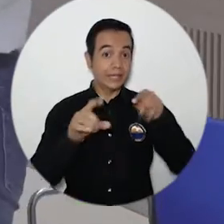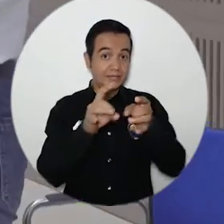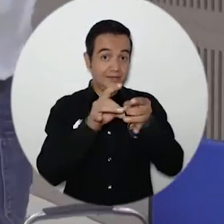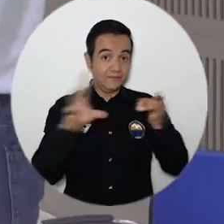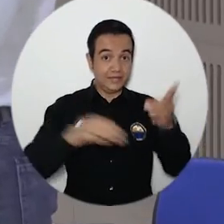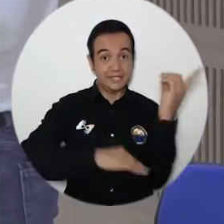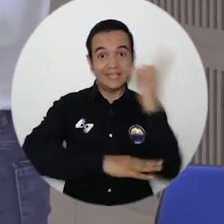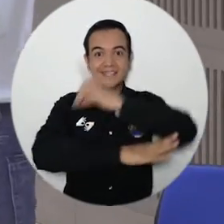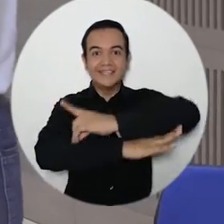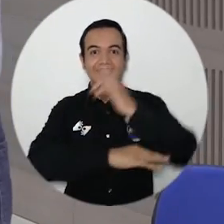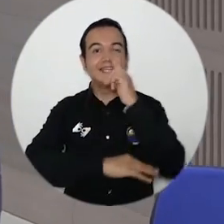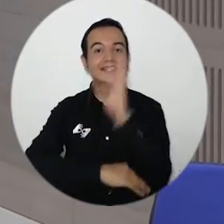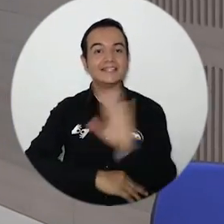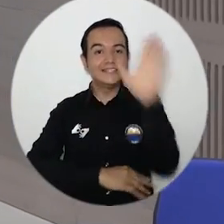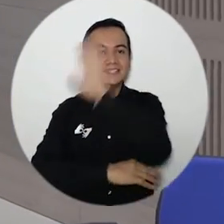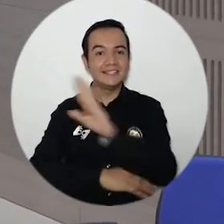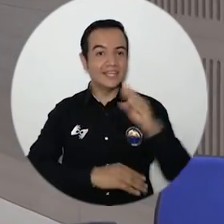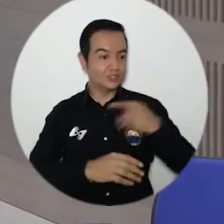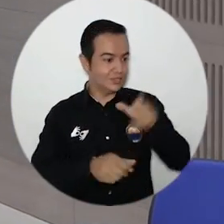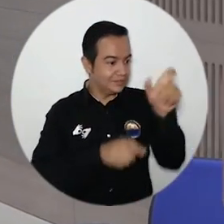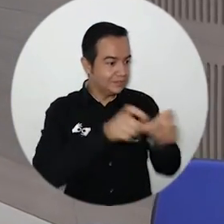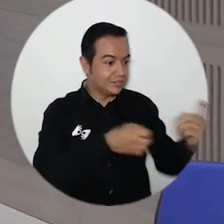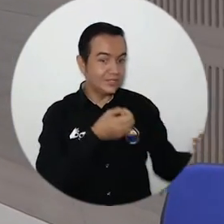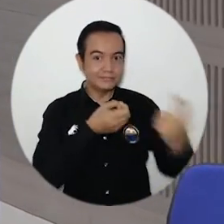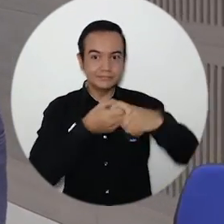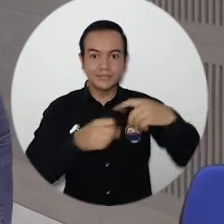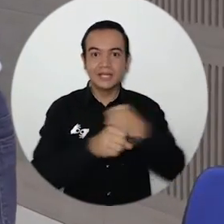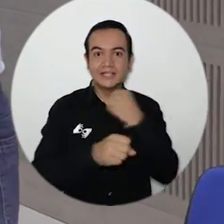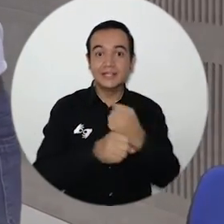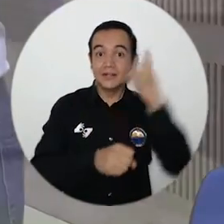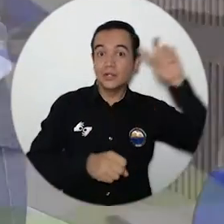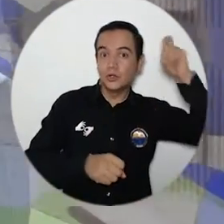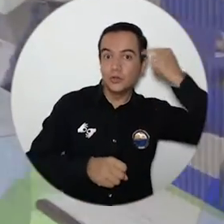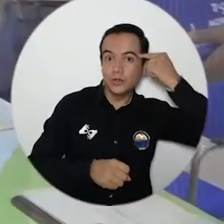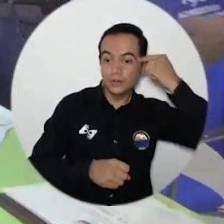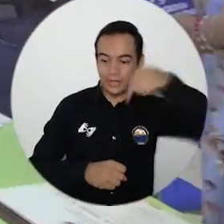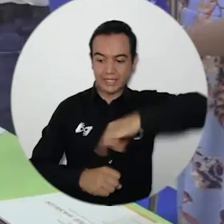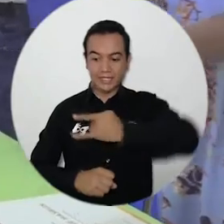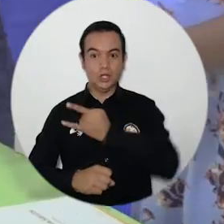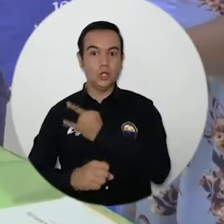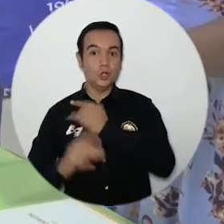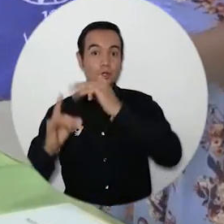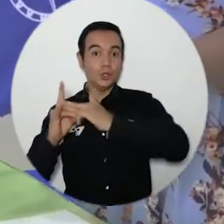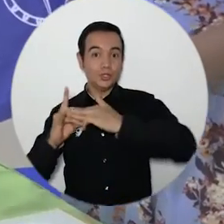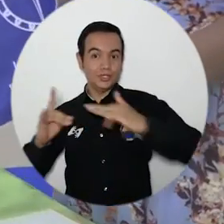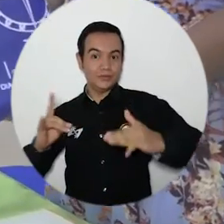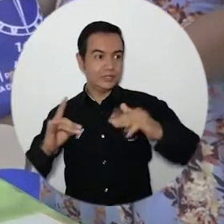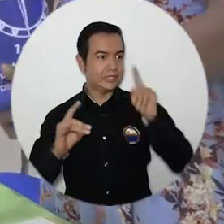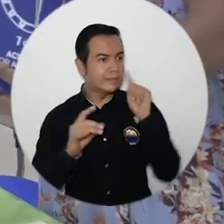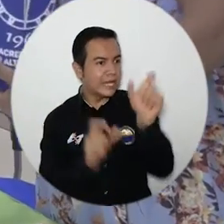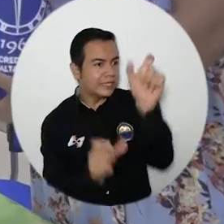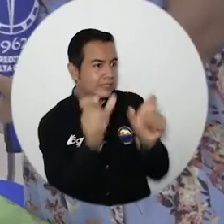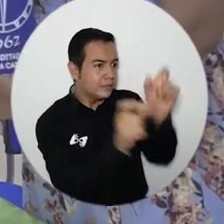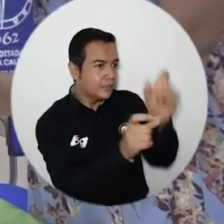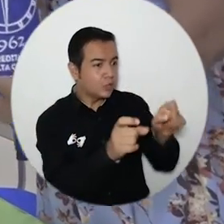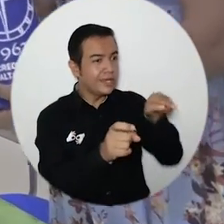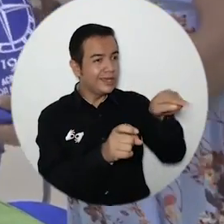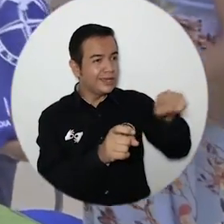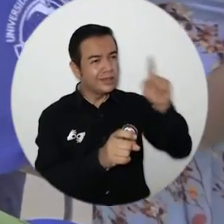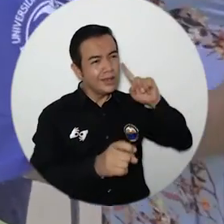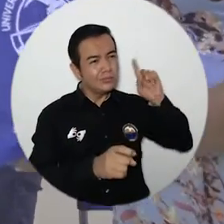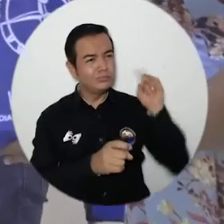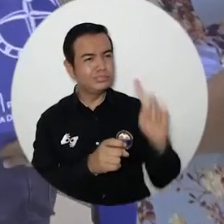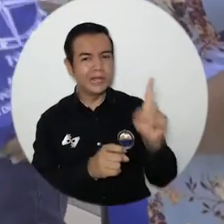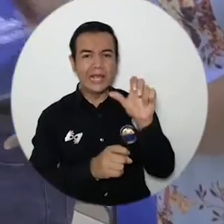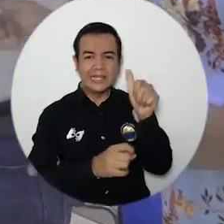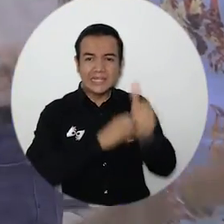En la conmemoración del Día Nacional del Servidor Público, la Universidad del Magdalena realizó un emotivo acto de reconocimiento a los funcionarios que durante